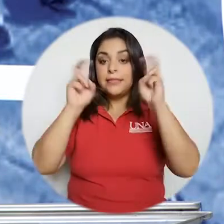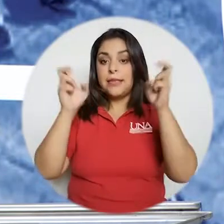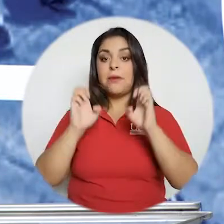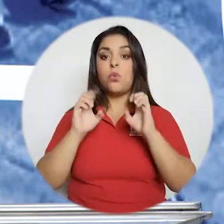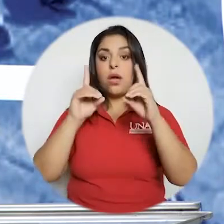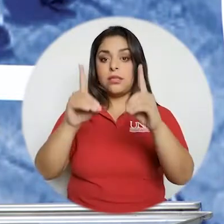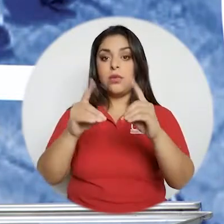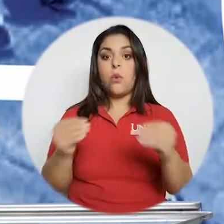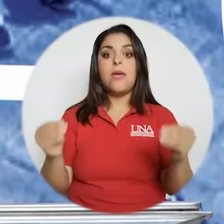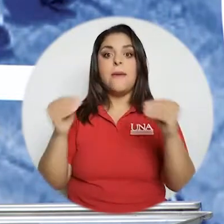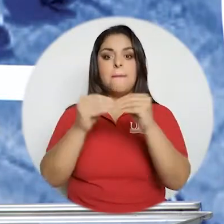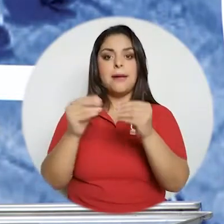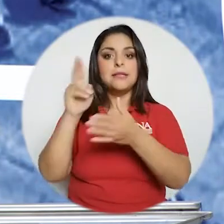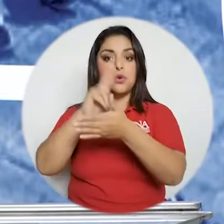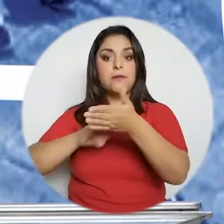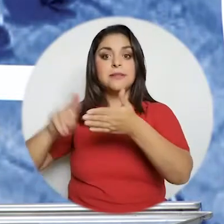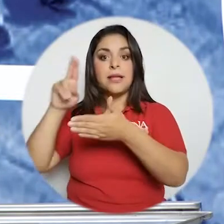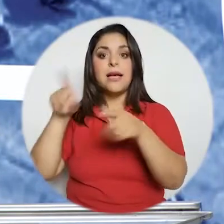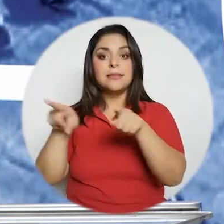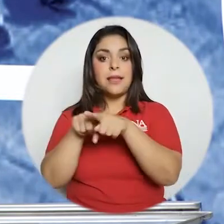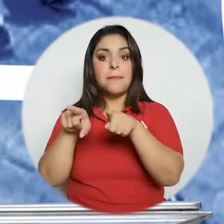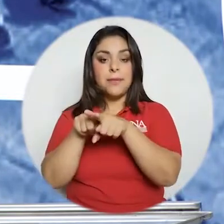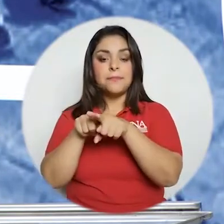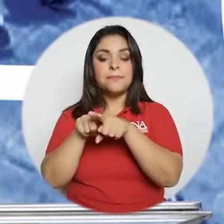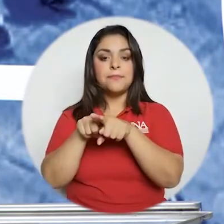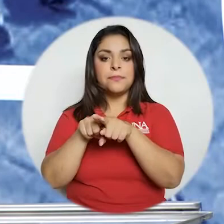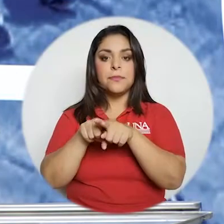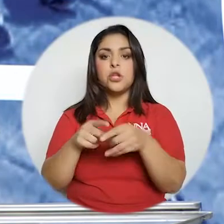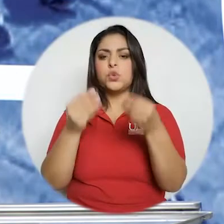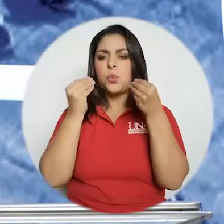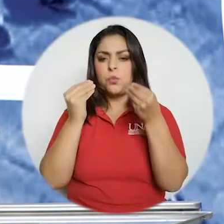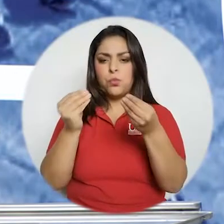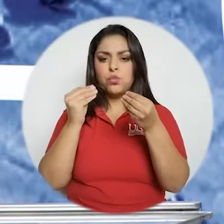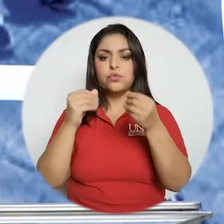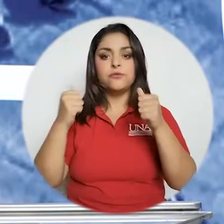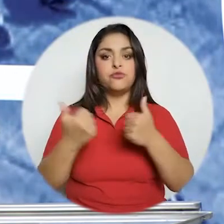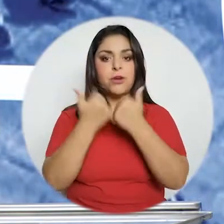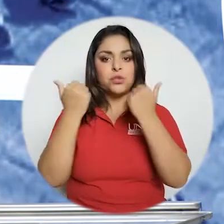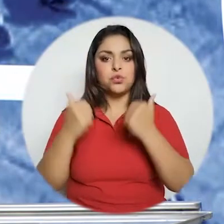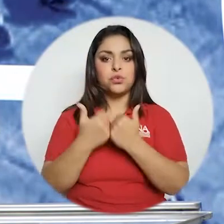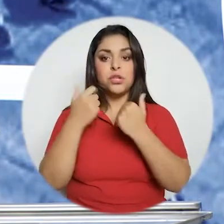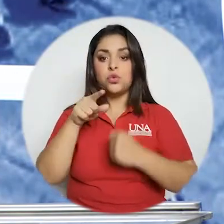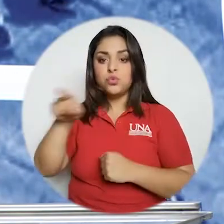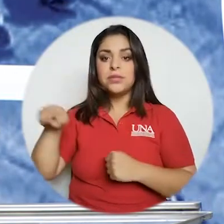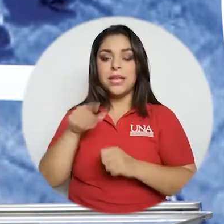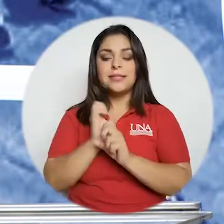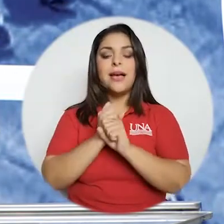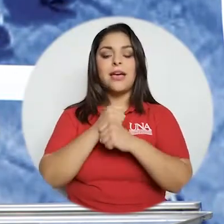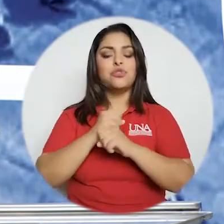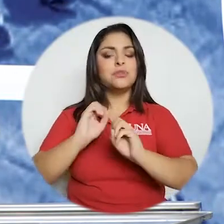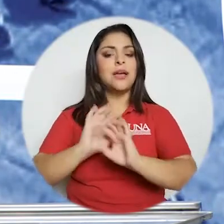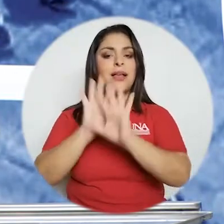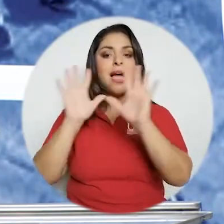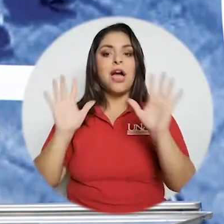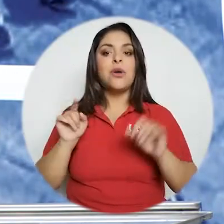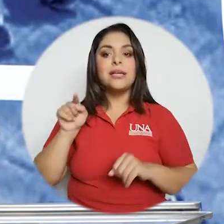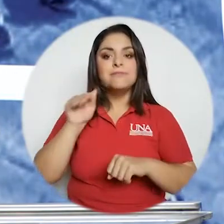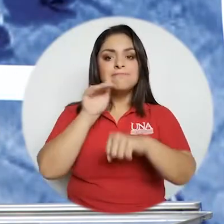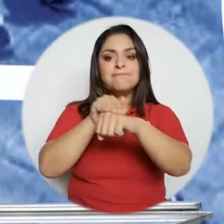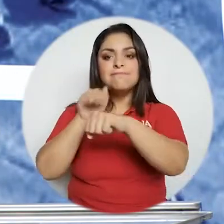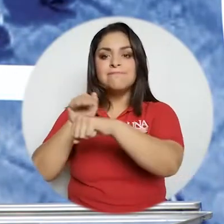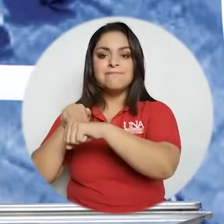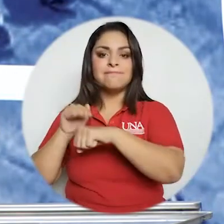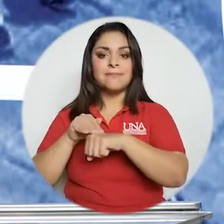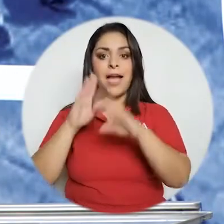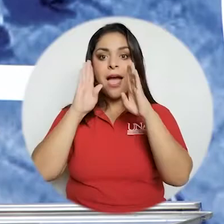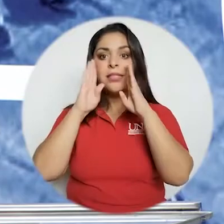educativo y sobre todo en el marco educativo universitario son bastantes los retos que ustedes han hecho evidentes esas